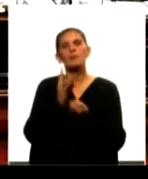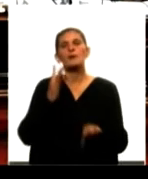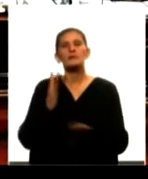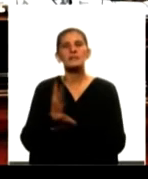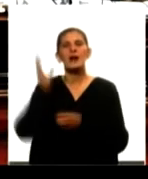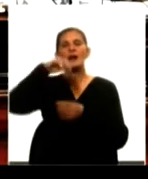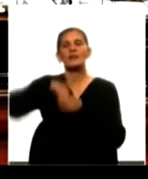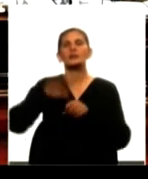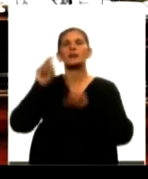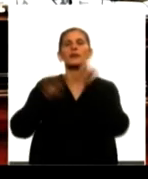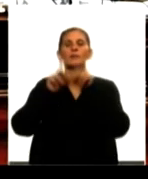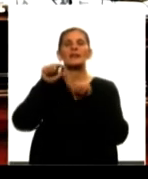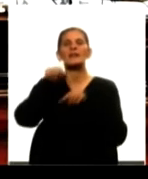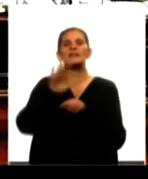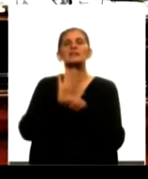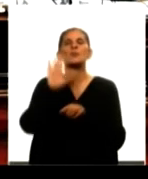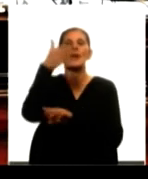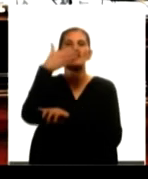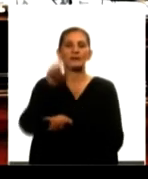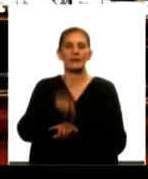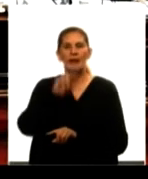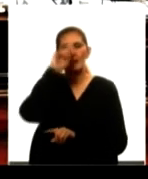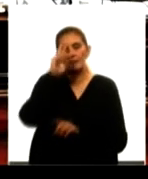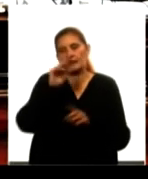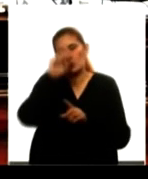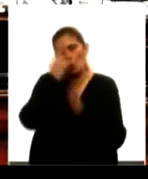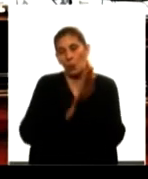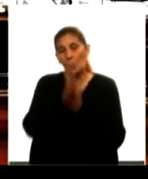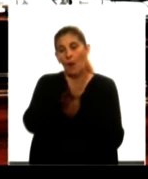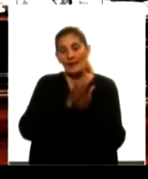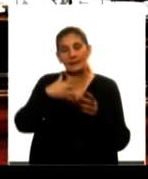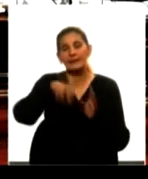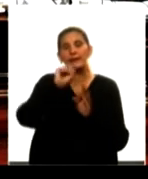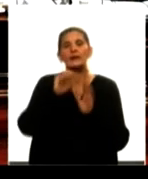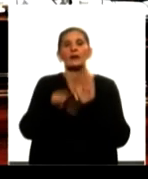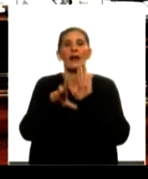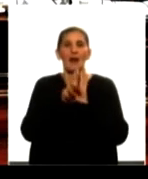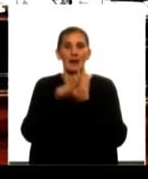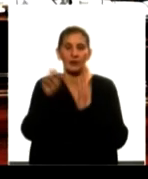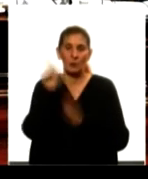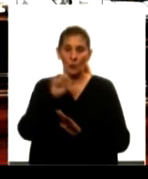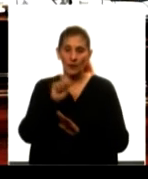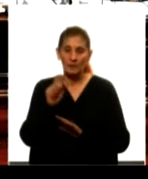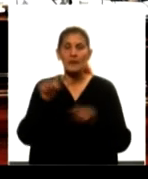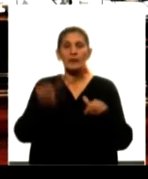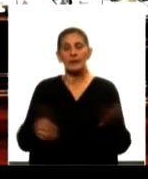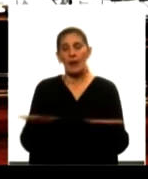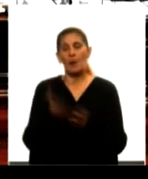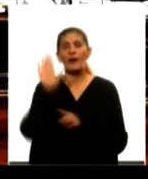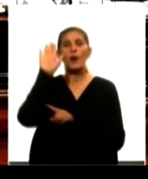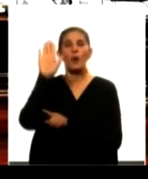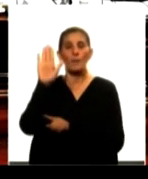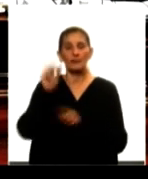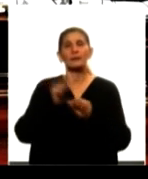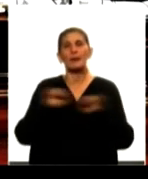materia universitaria. Esa es una bandera histórica de nuestro partido que recoge esta ley de urgencia y en la cual se está comprometiendo el gobierno